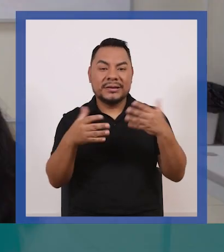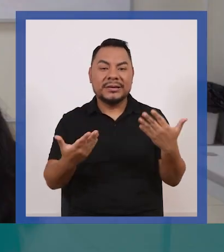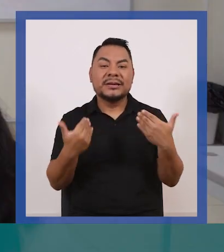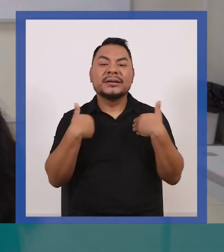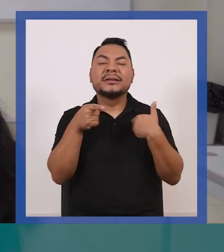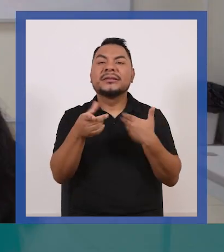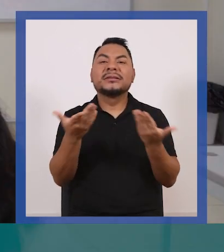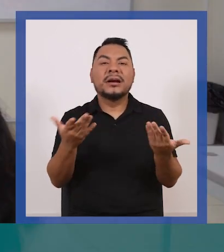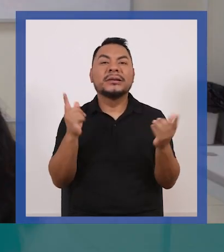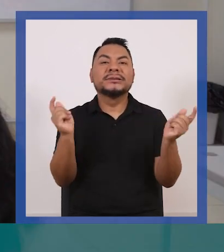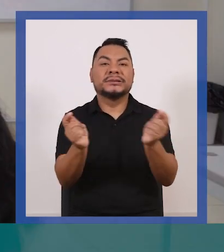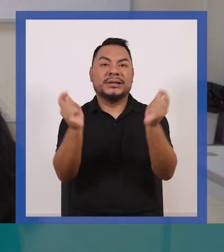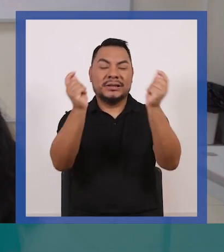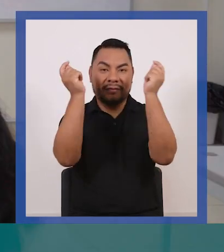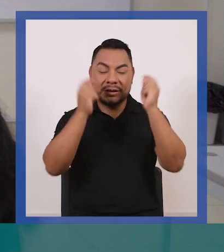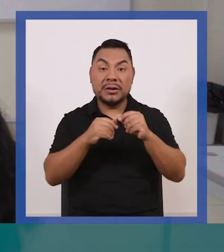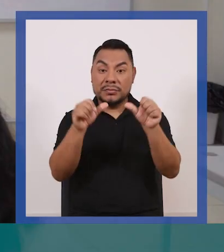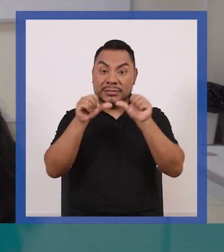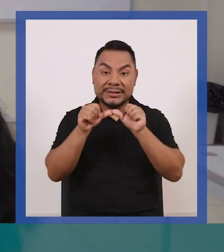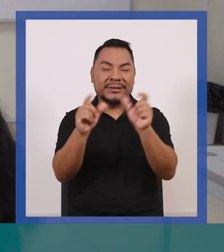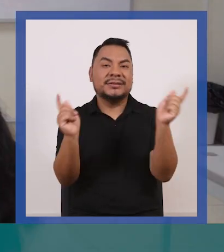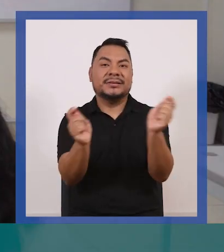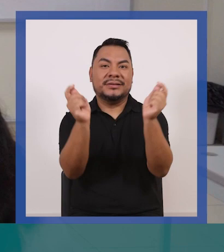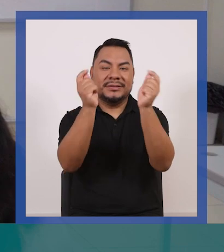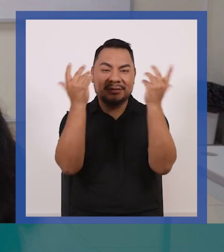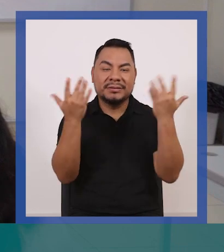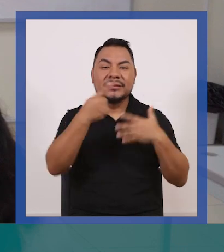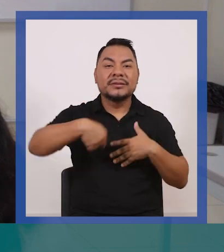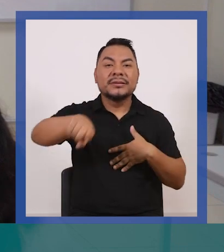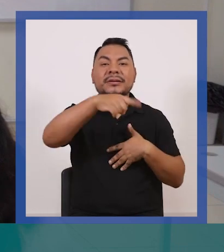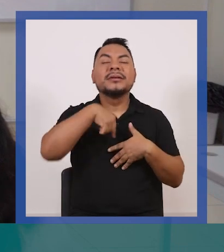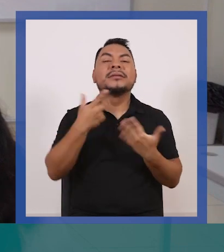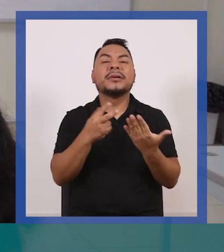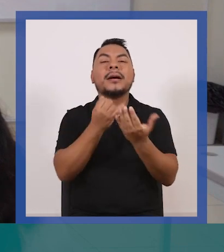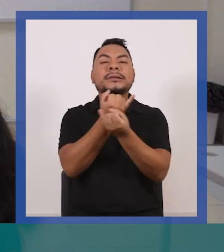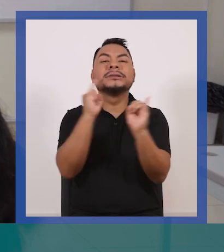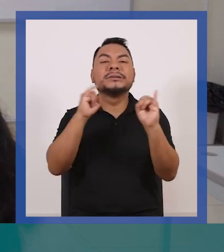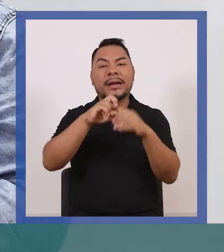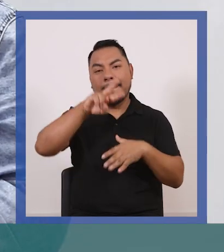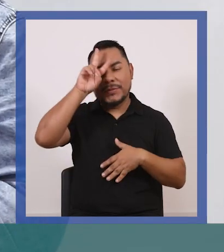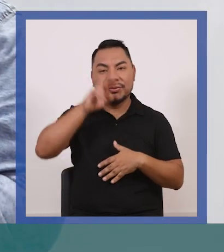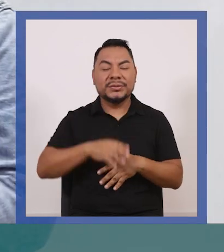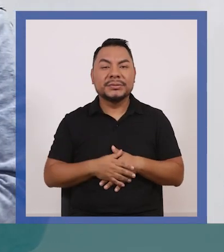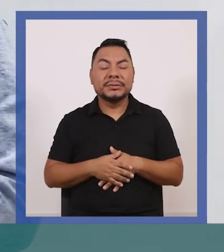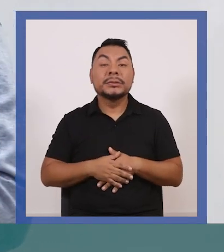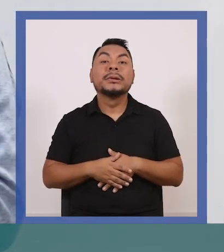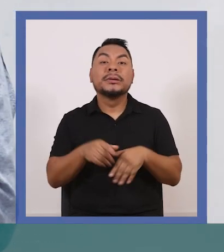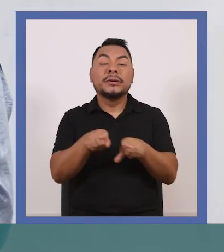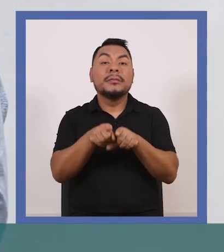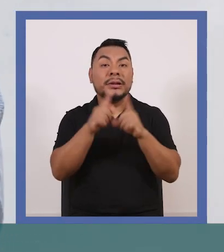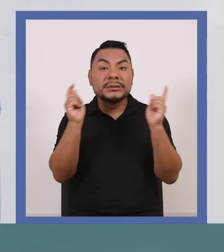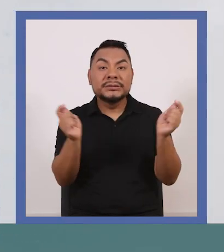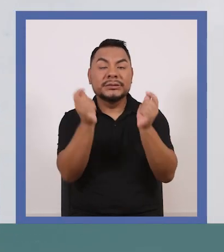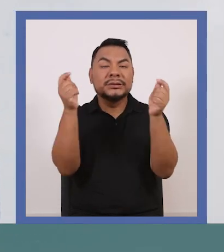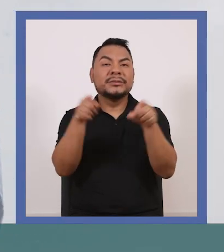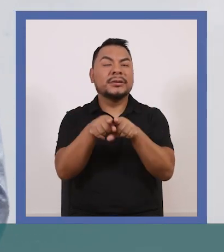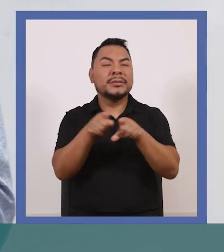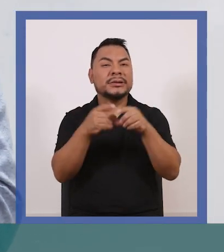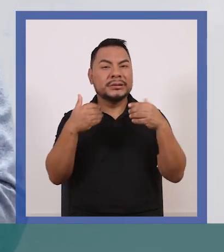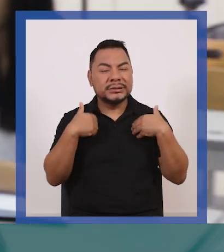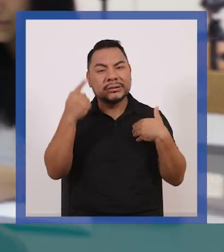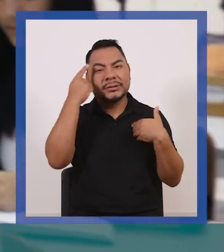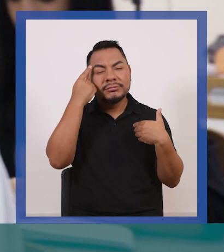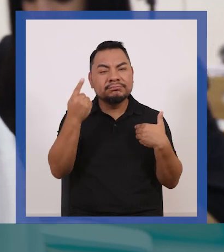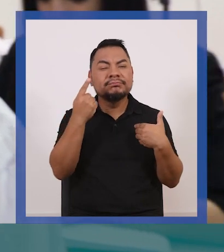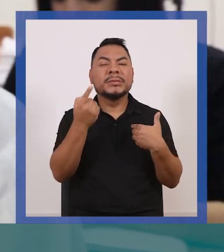una actividad que tiene que ver con la celebración o continuar celebrando nuestro Bicentenario. Las celebraciones, además, tienen que ser